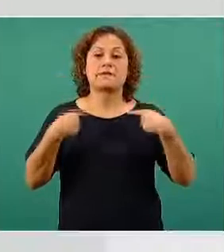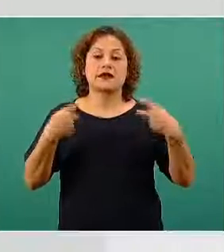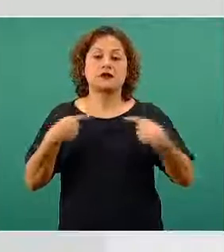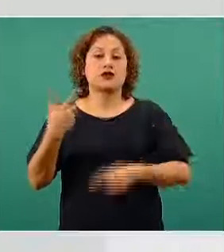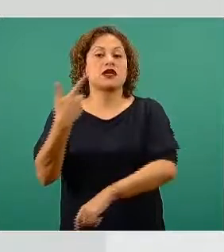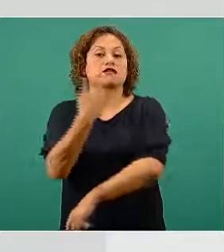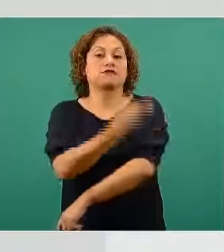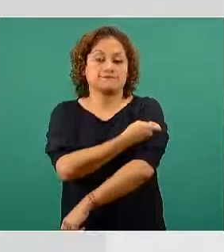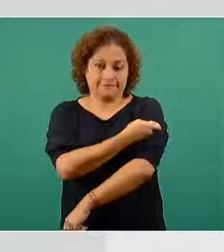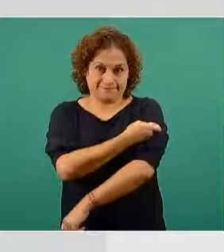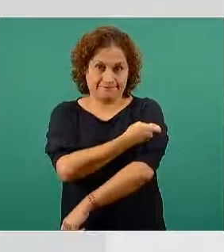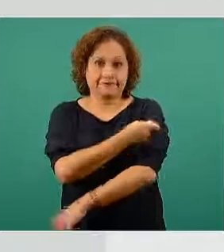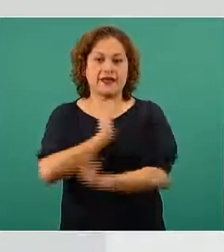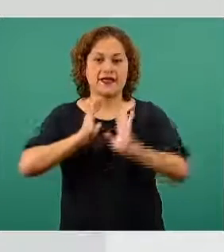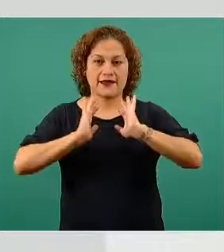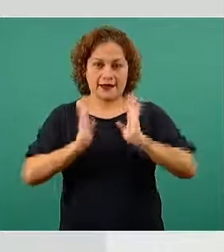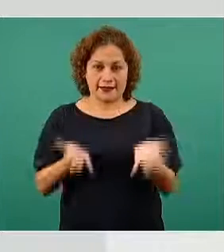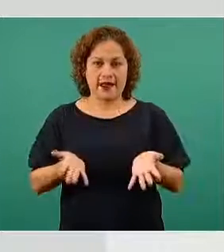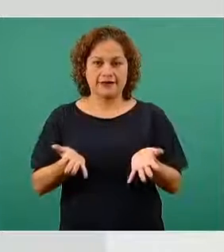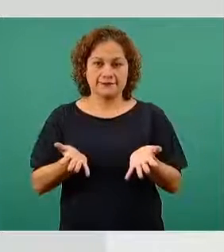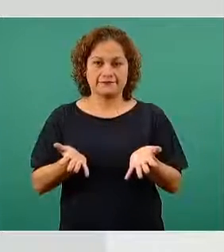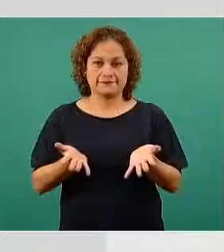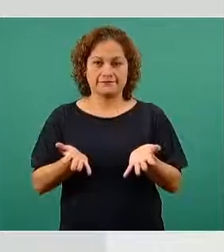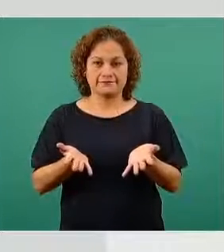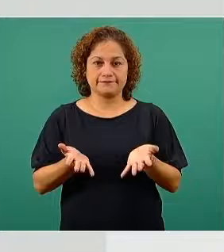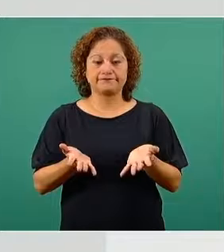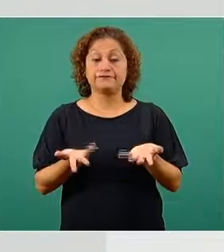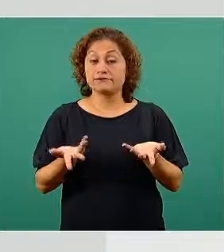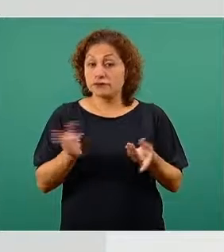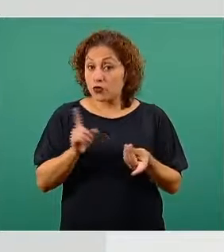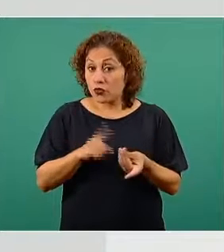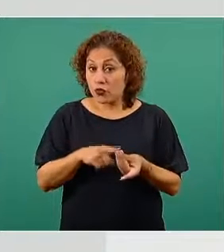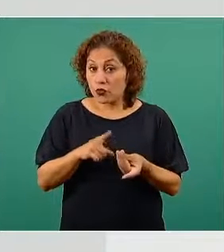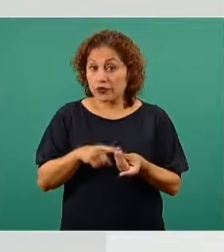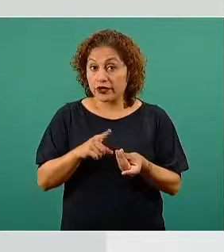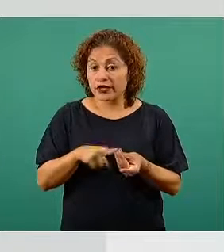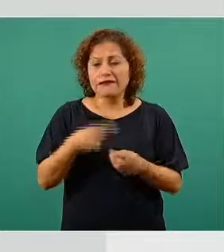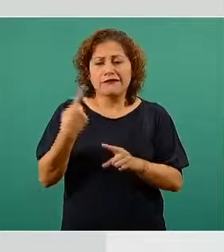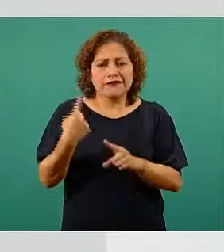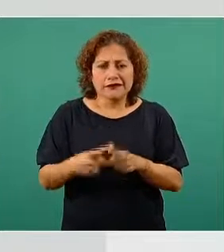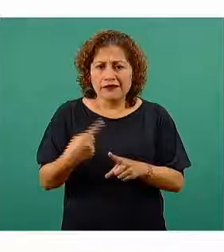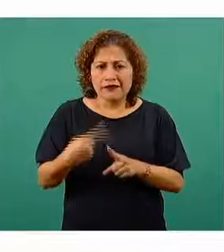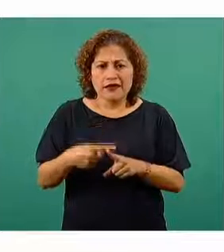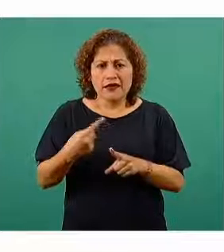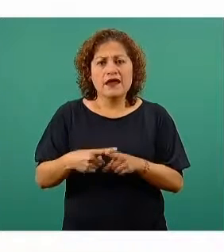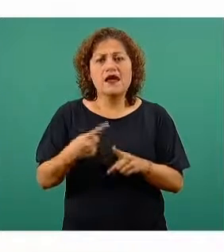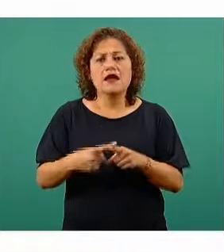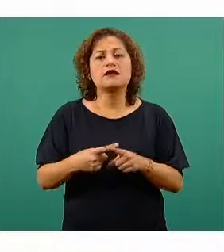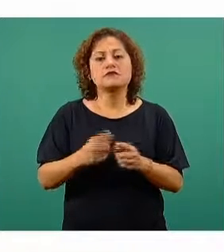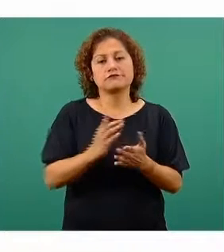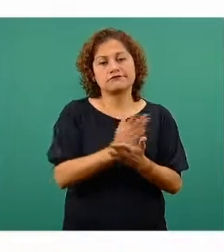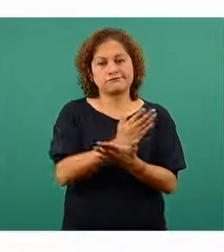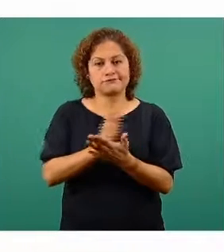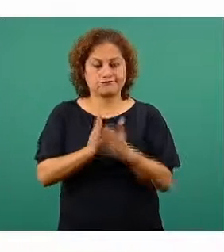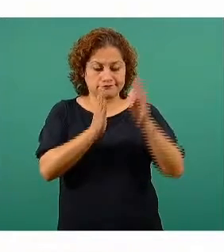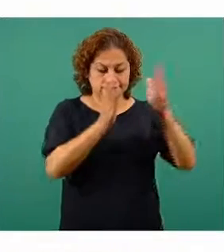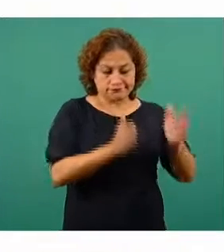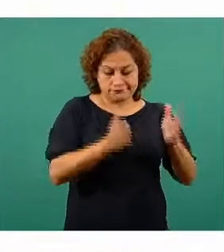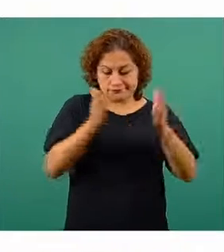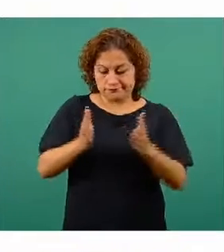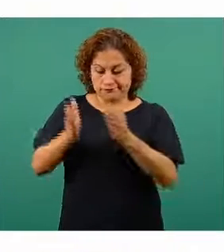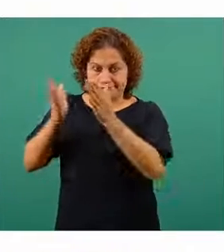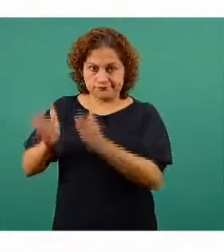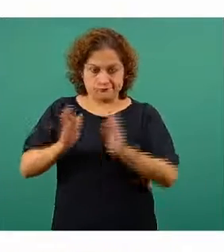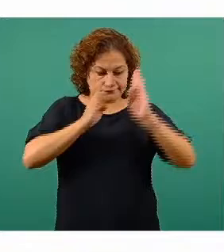Estas son personas que se distribuyen en los tres grupos de población que se han